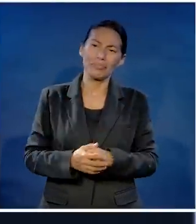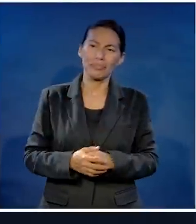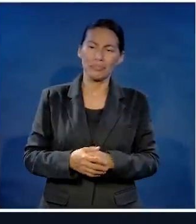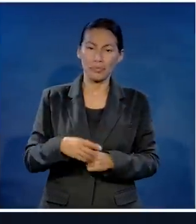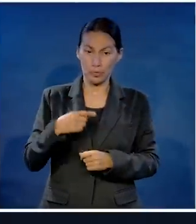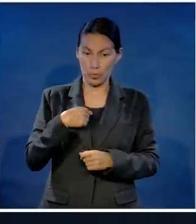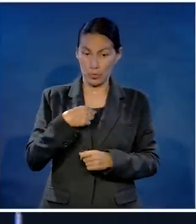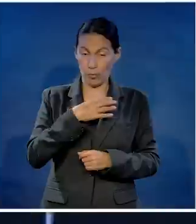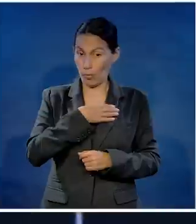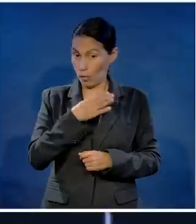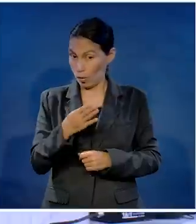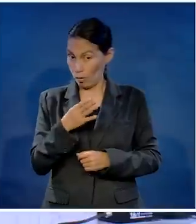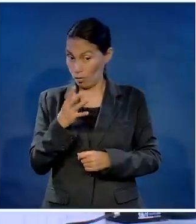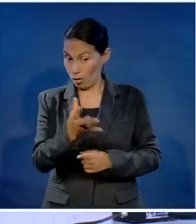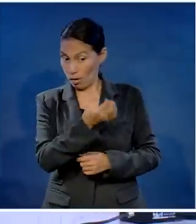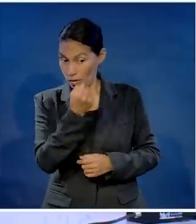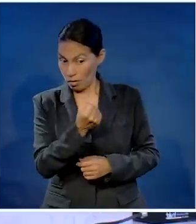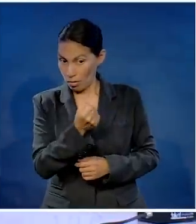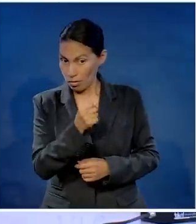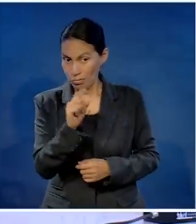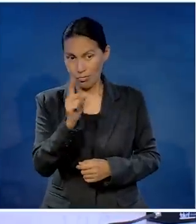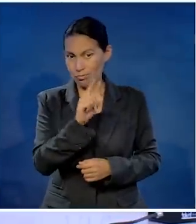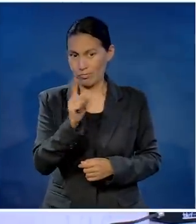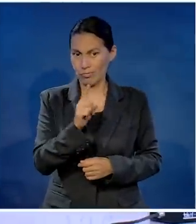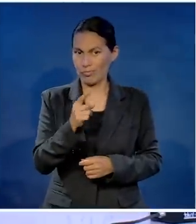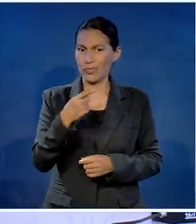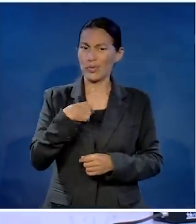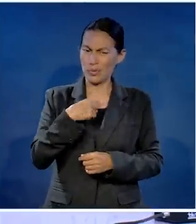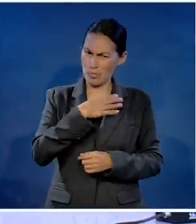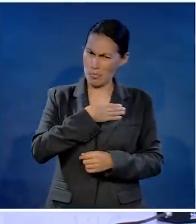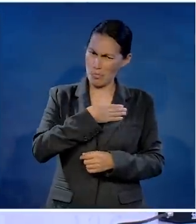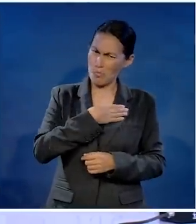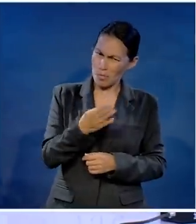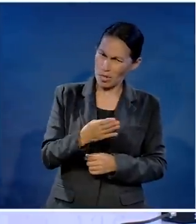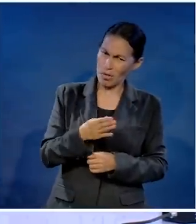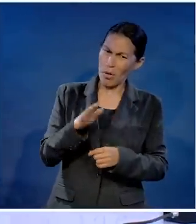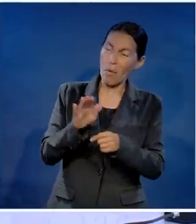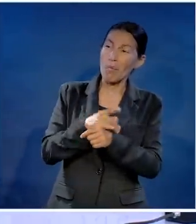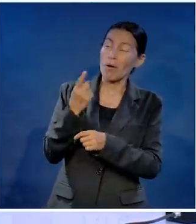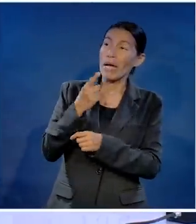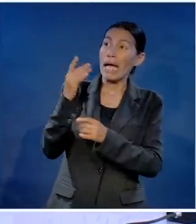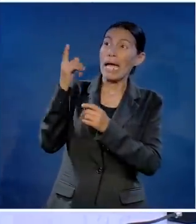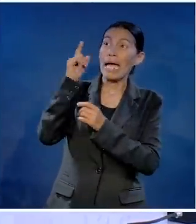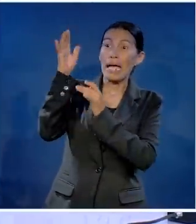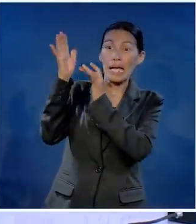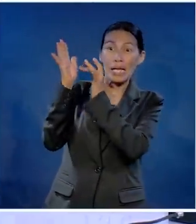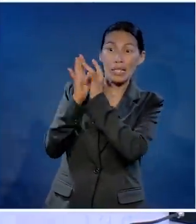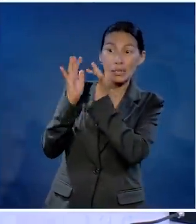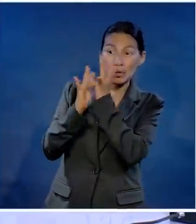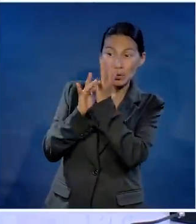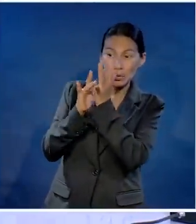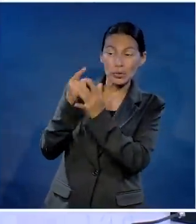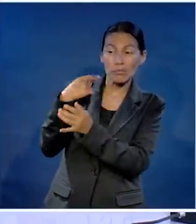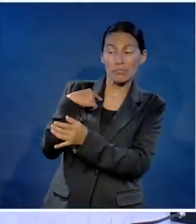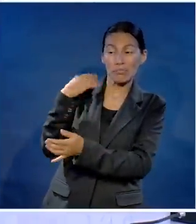No soy buena gente para ganarme algo, soy buena gente porque ya me lo gané en Jesús. Ese es el concepto del